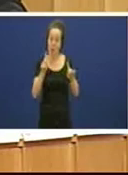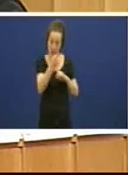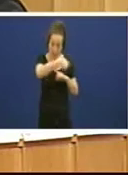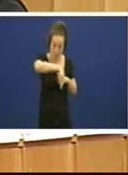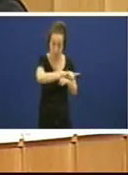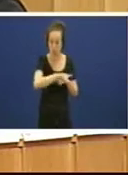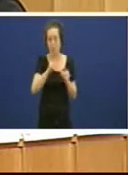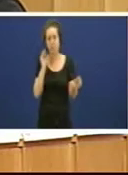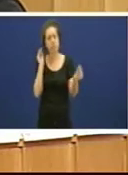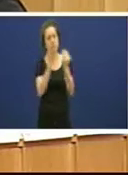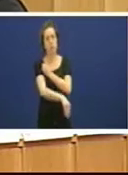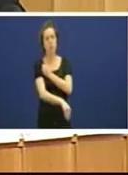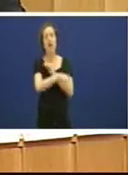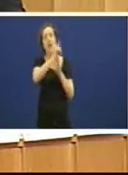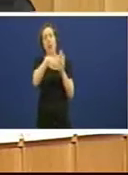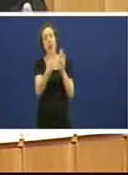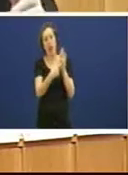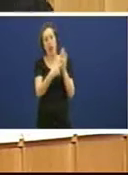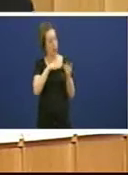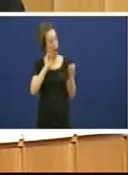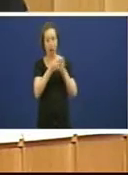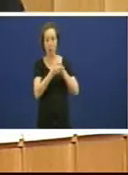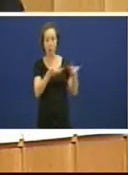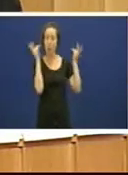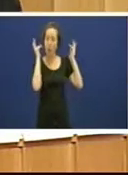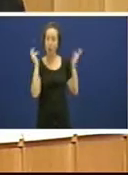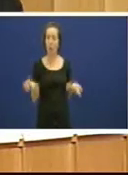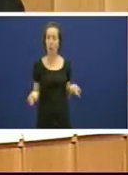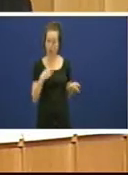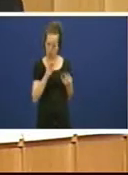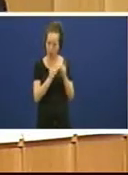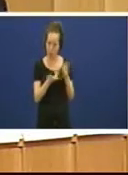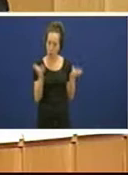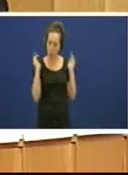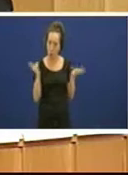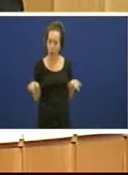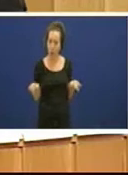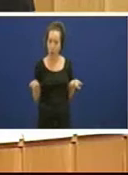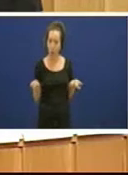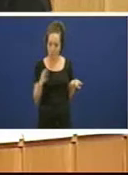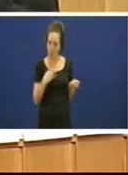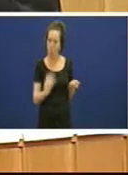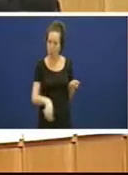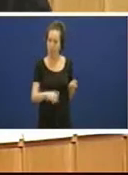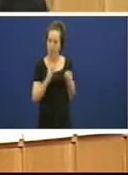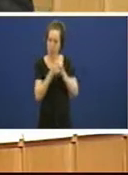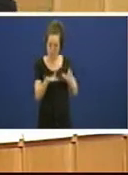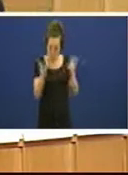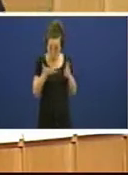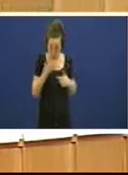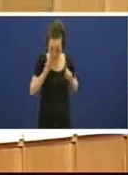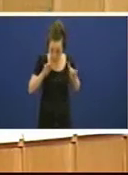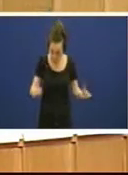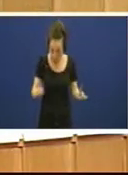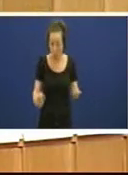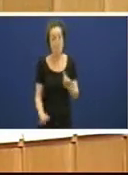desacordo con este marco legal poden cambiálo poden cambiálo poden cambiálo no primeiro de